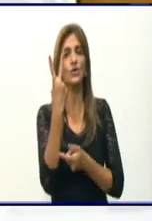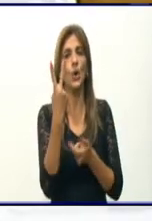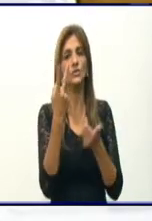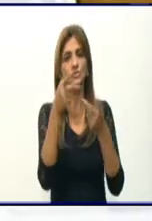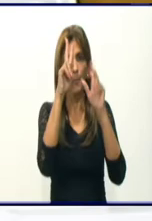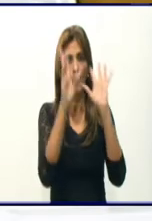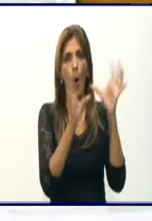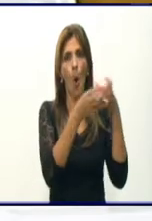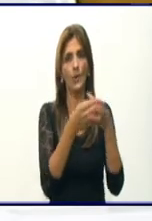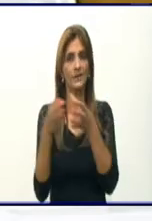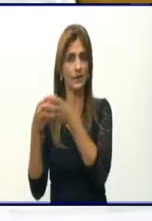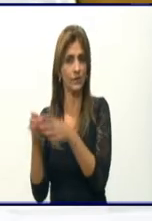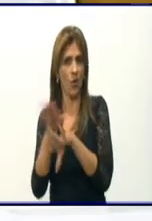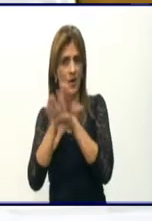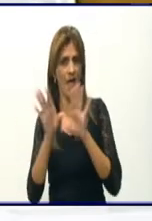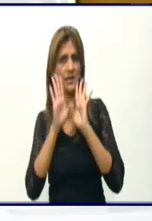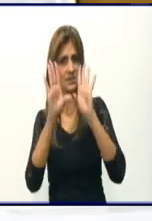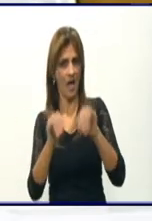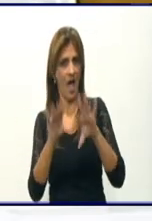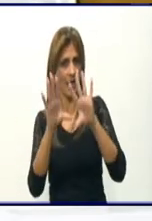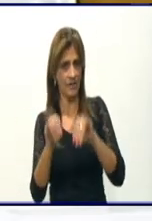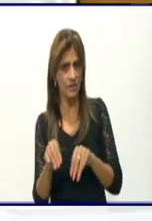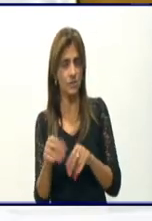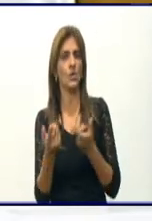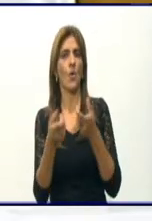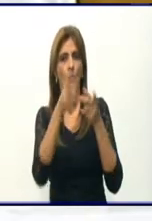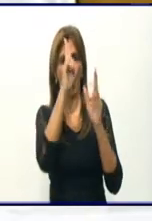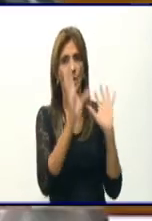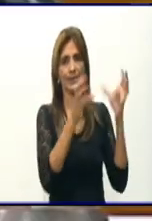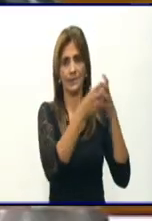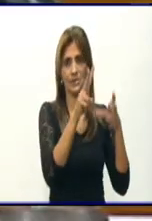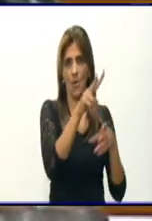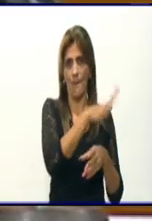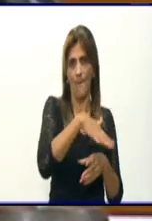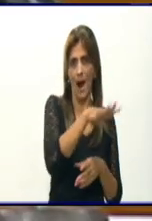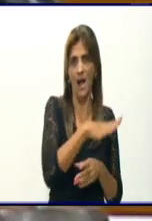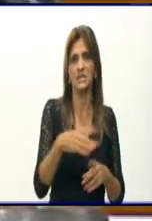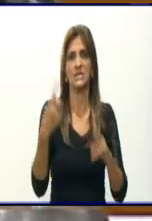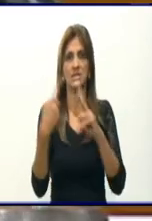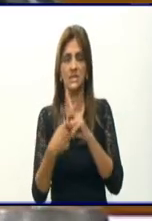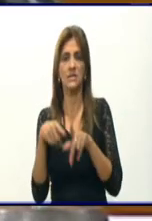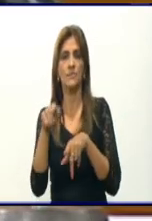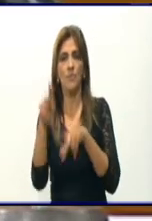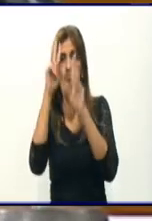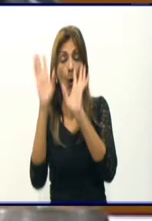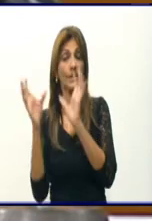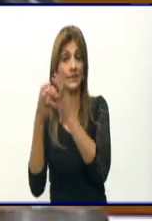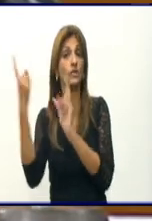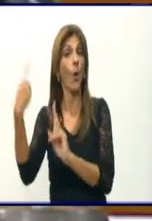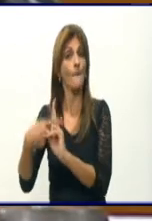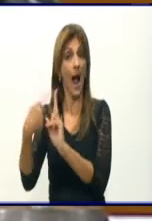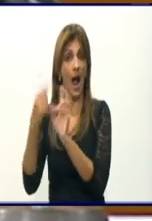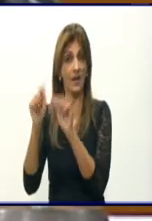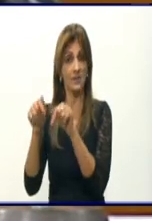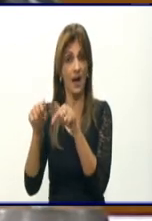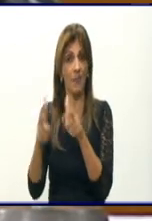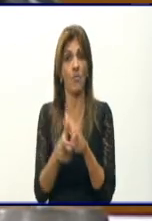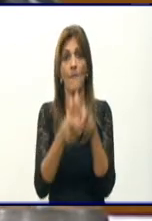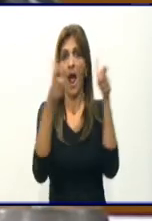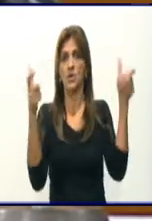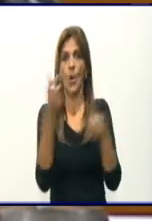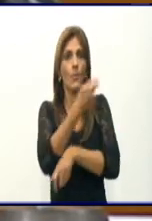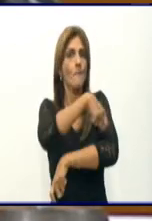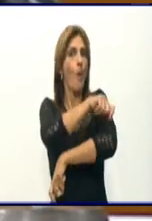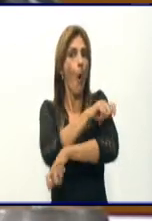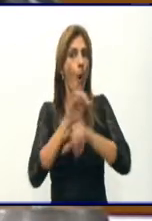reiteradamente hemos dicho aquí, René Vallejo y vayamos este, son las áreas de salud de mayor población y